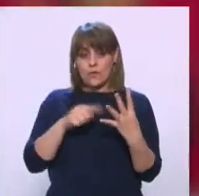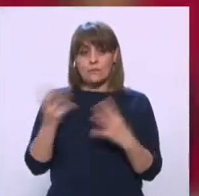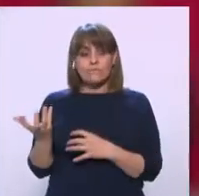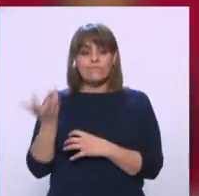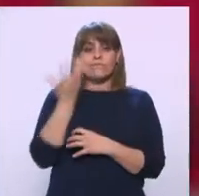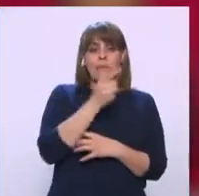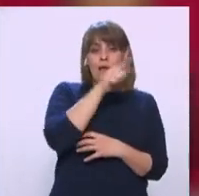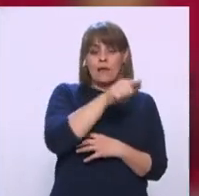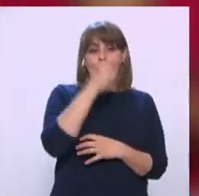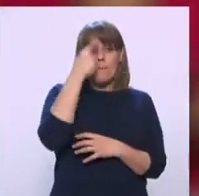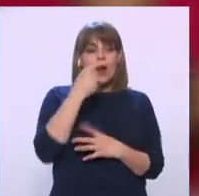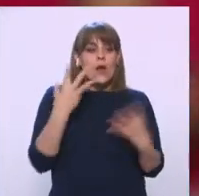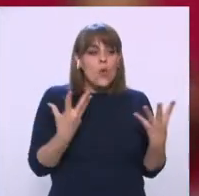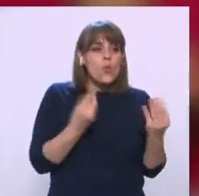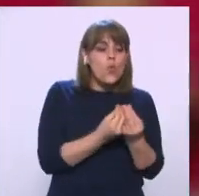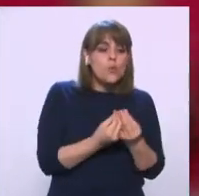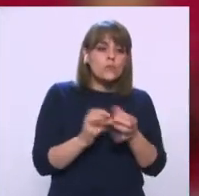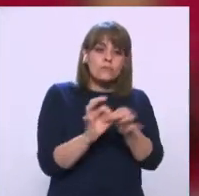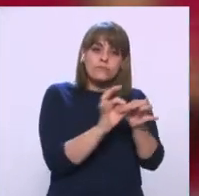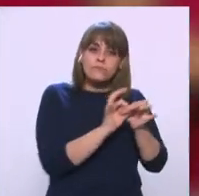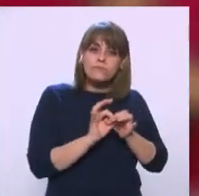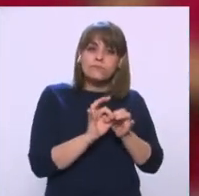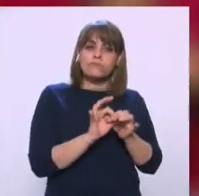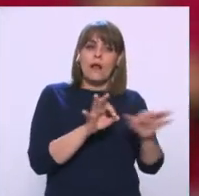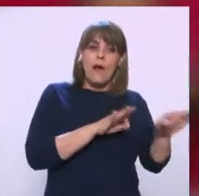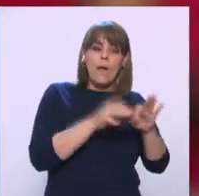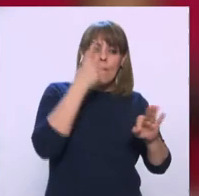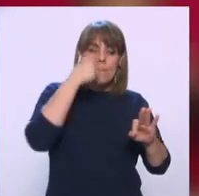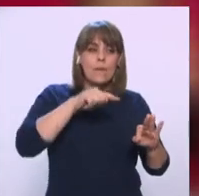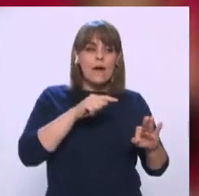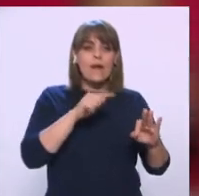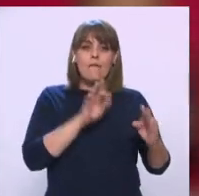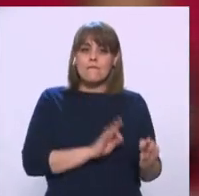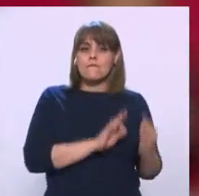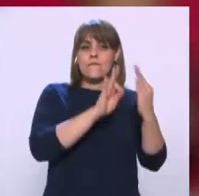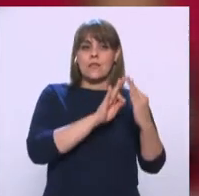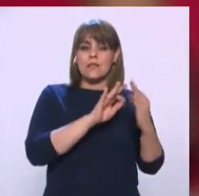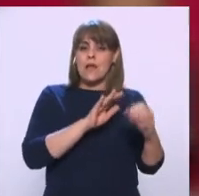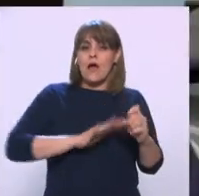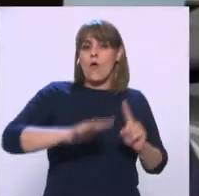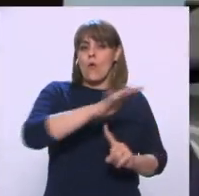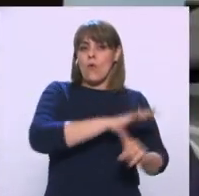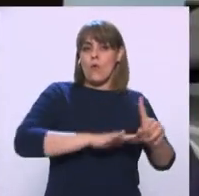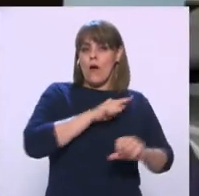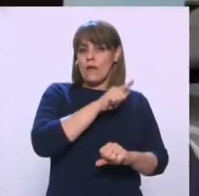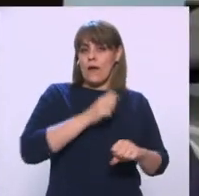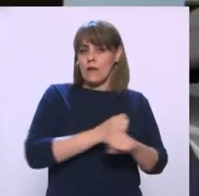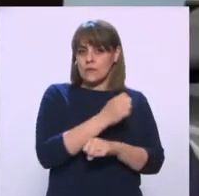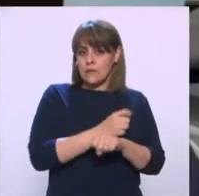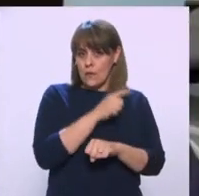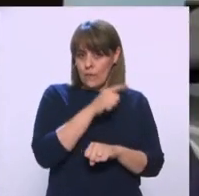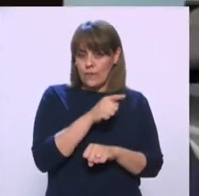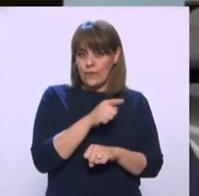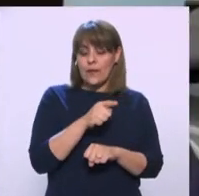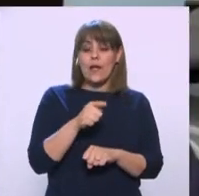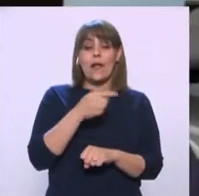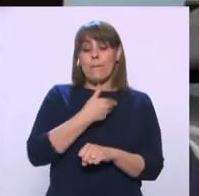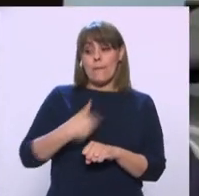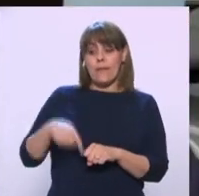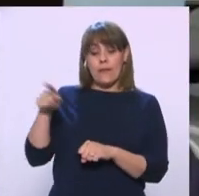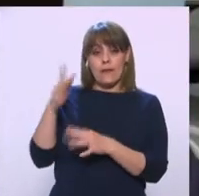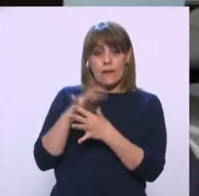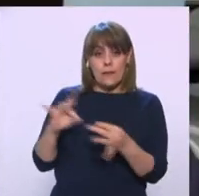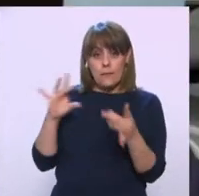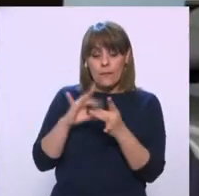En la toma de decisiones Que permita enfrentar De la mejor manera Este escenario Allá en el estado El mandatario explicó Que a